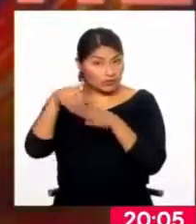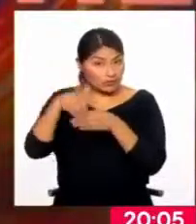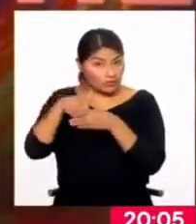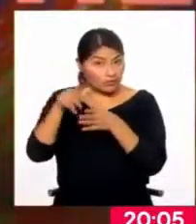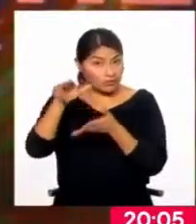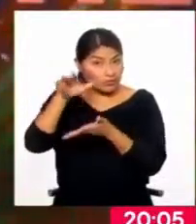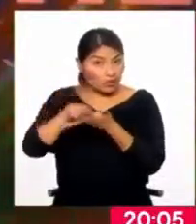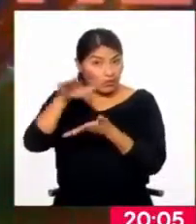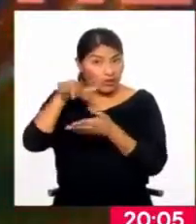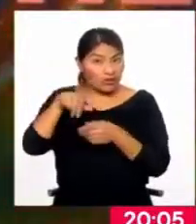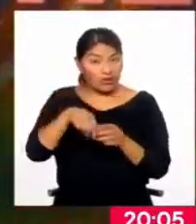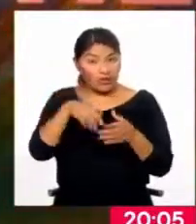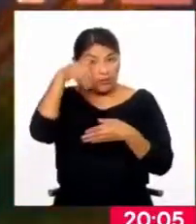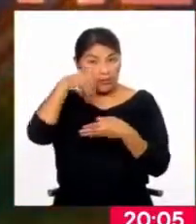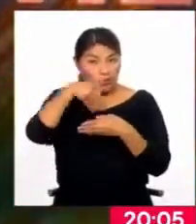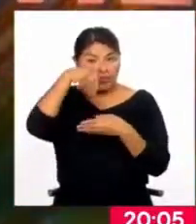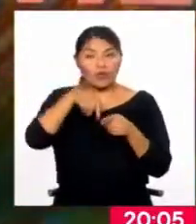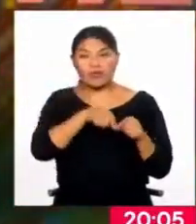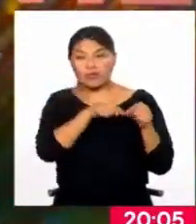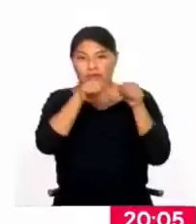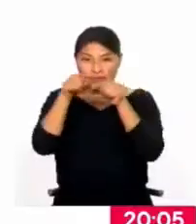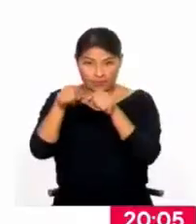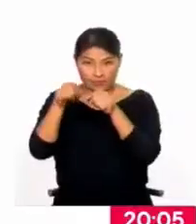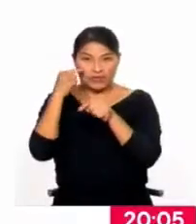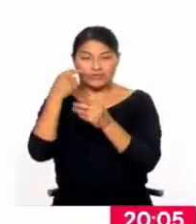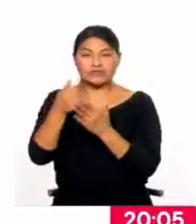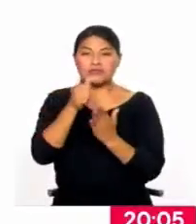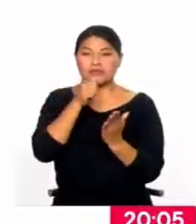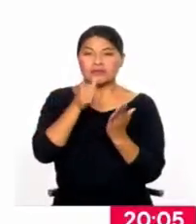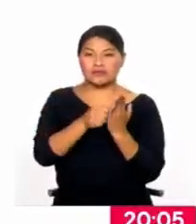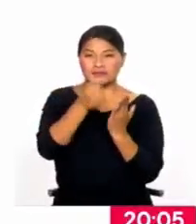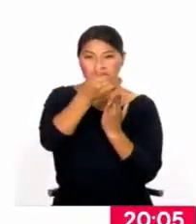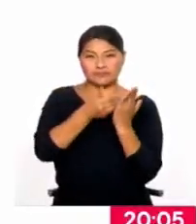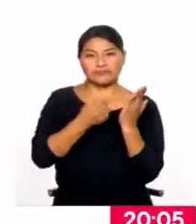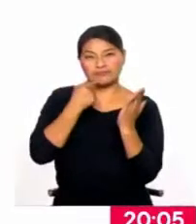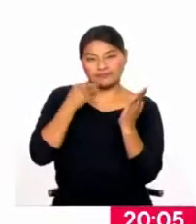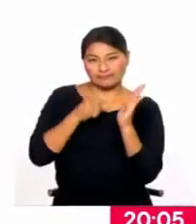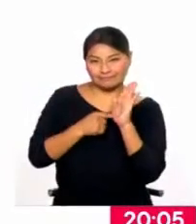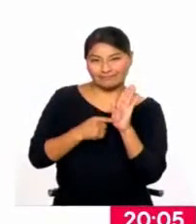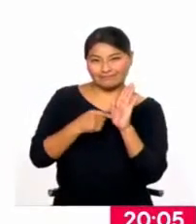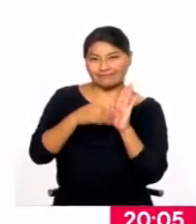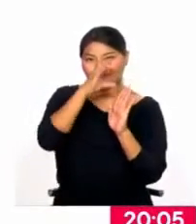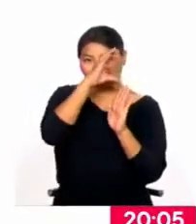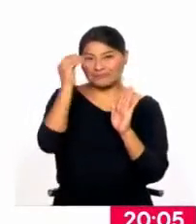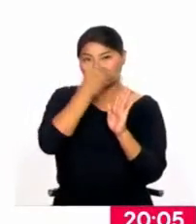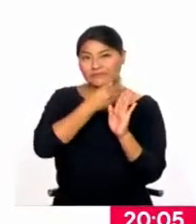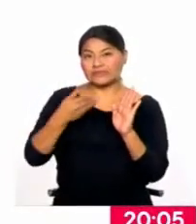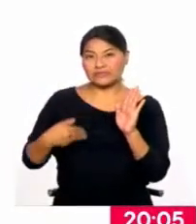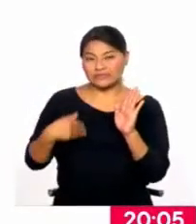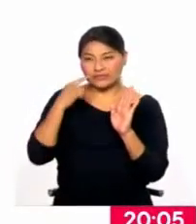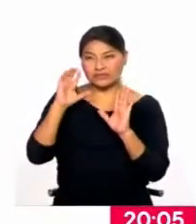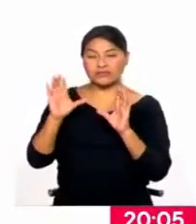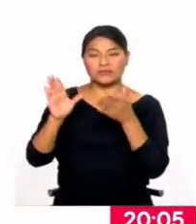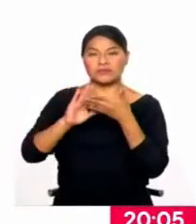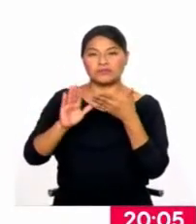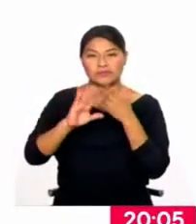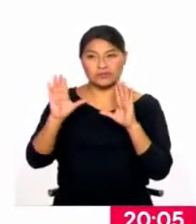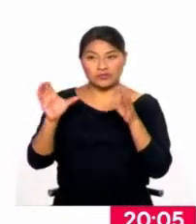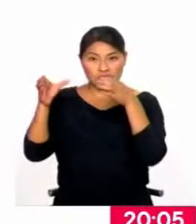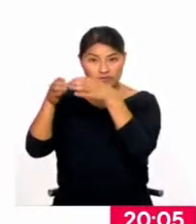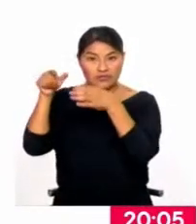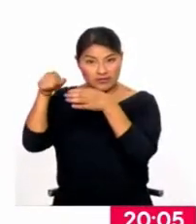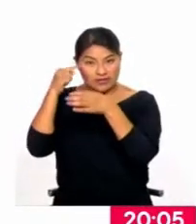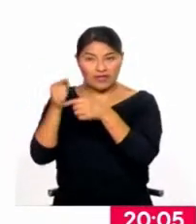Justamente tenemos aquí una carta enviada por parte del presidente, el titular del Congreso, hacia el presidente